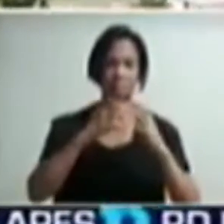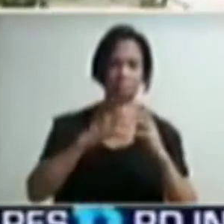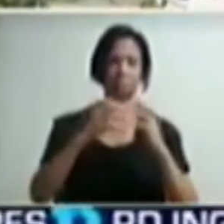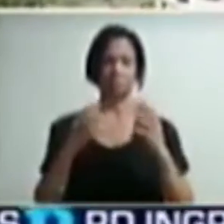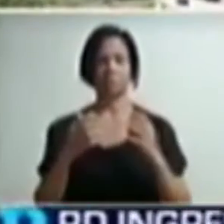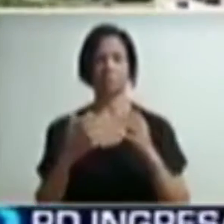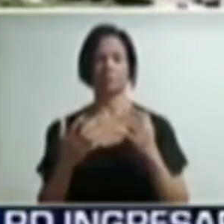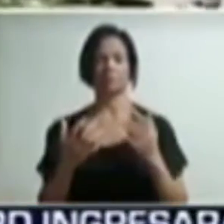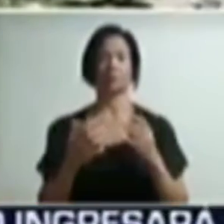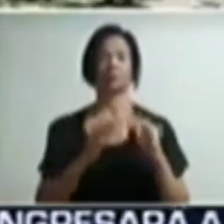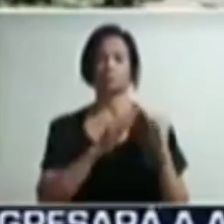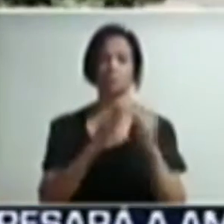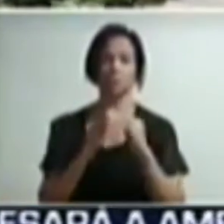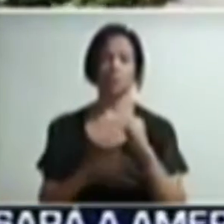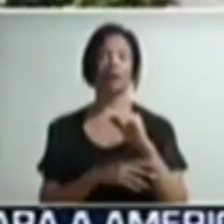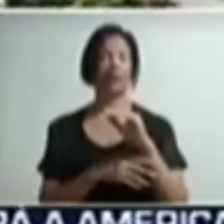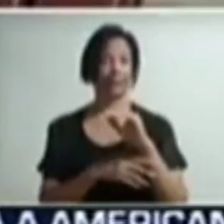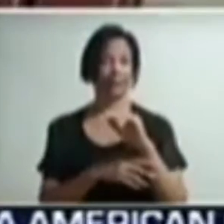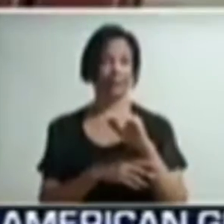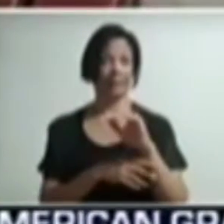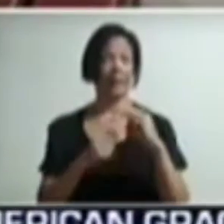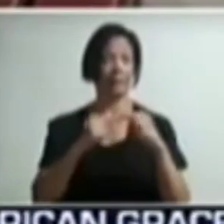comunidad de Judea Nueva de Montecristi.